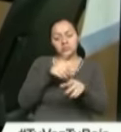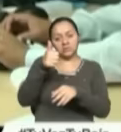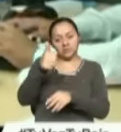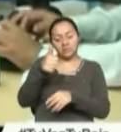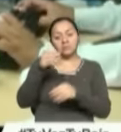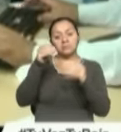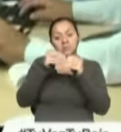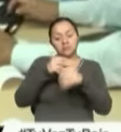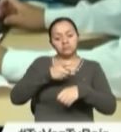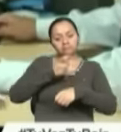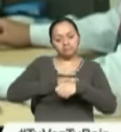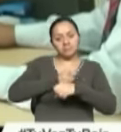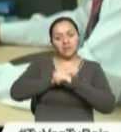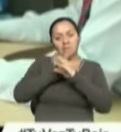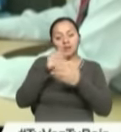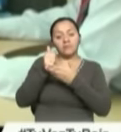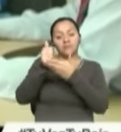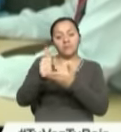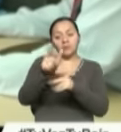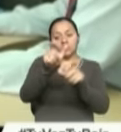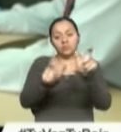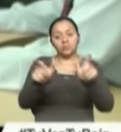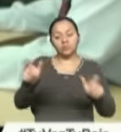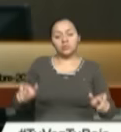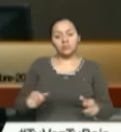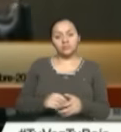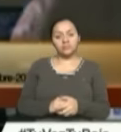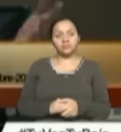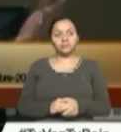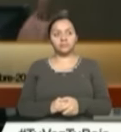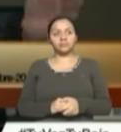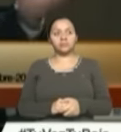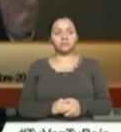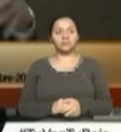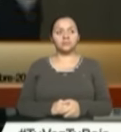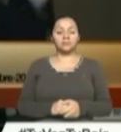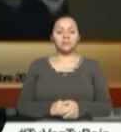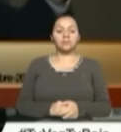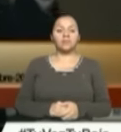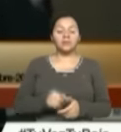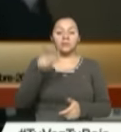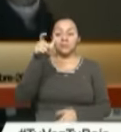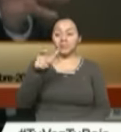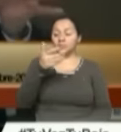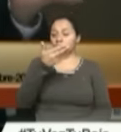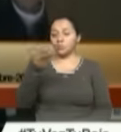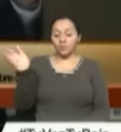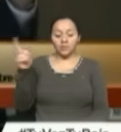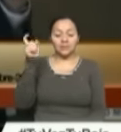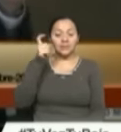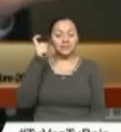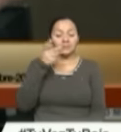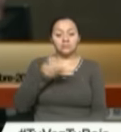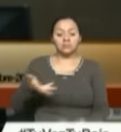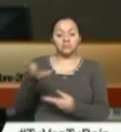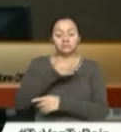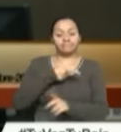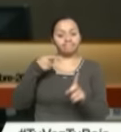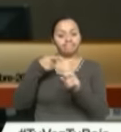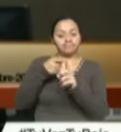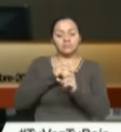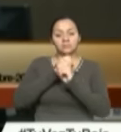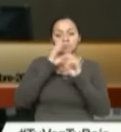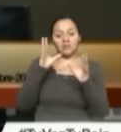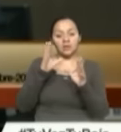tras enfatizar que el único beneficiario será el usuario. Es el ciudadano común que podrá definir su estatus